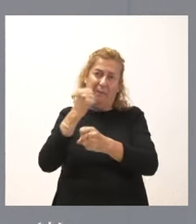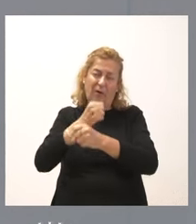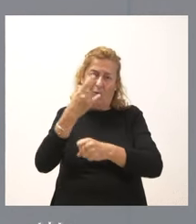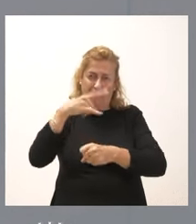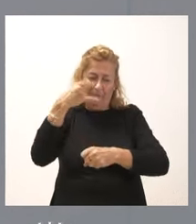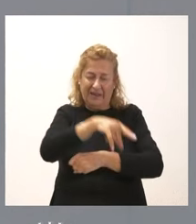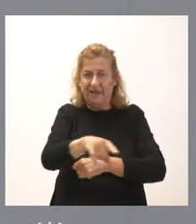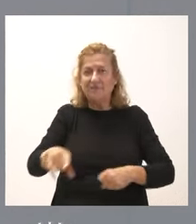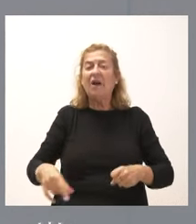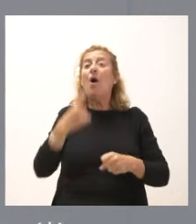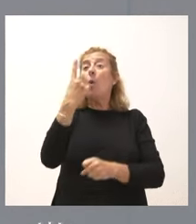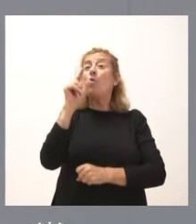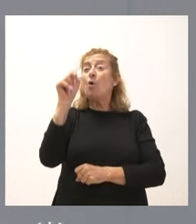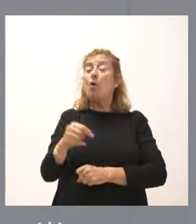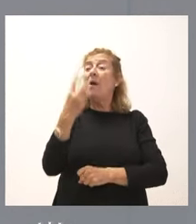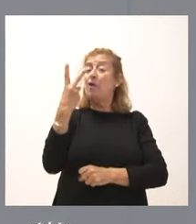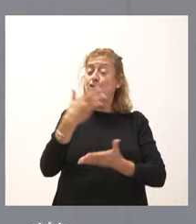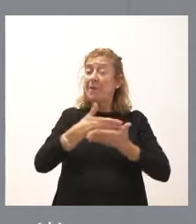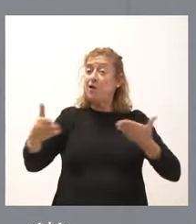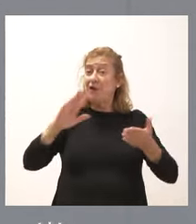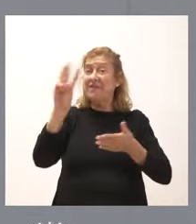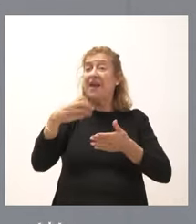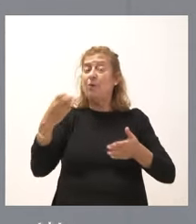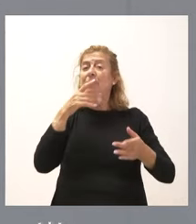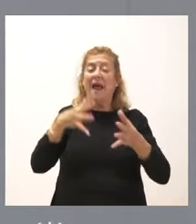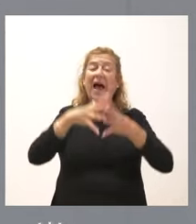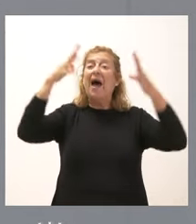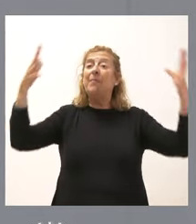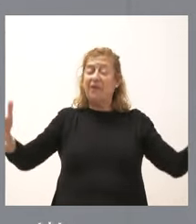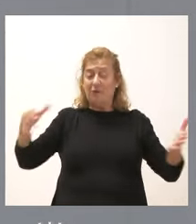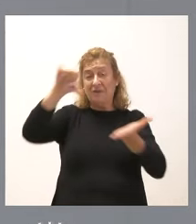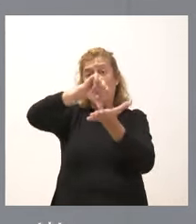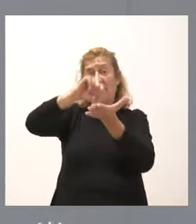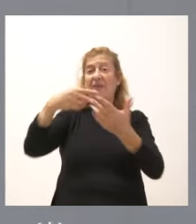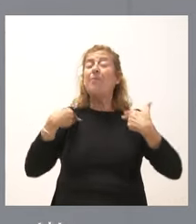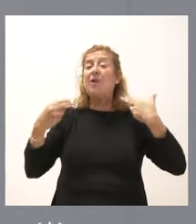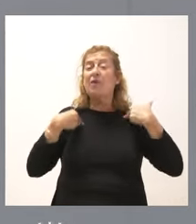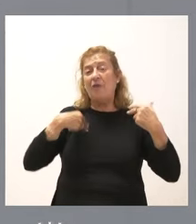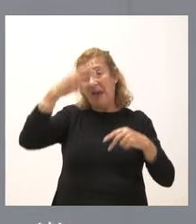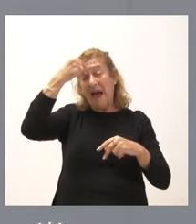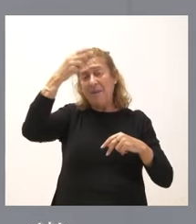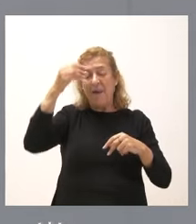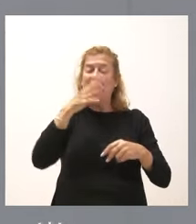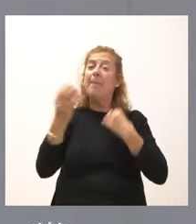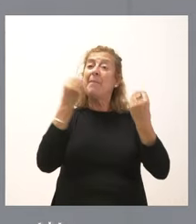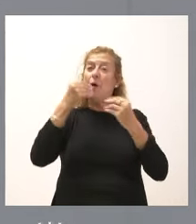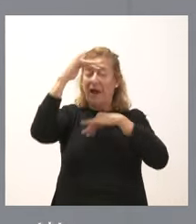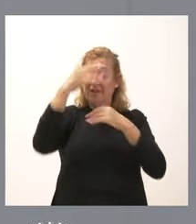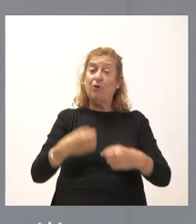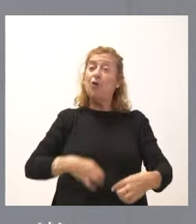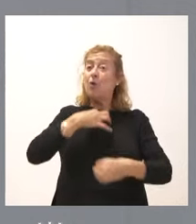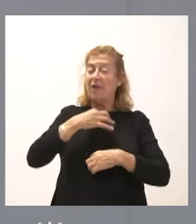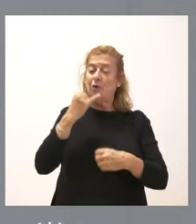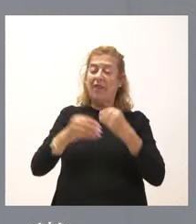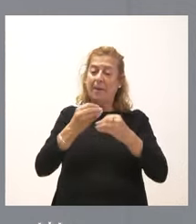,2 millones de euros es lo que destinamos a la ampliación de la sede de la Diputación de Ávila para mejorar la atención al ciudadano y hacer más sostenibles sus